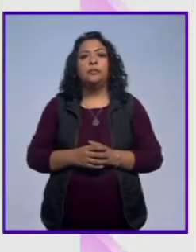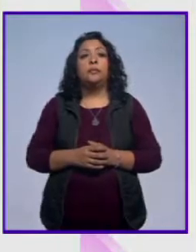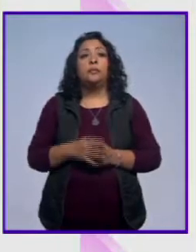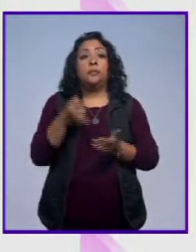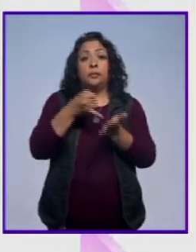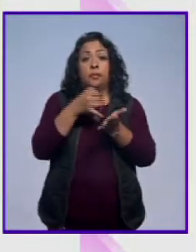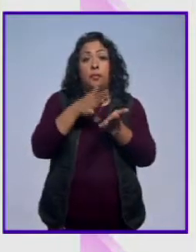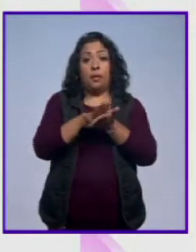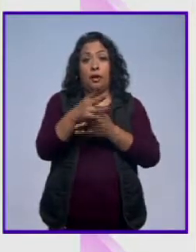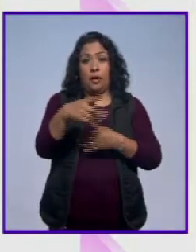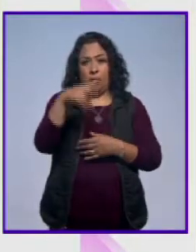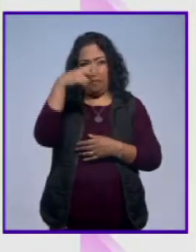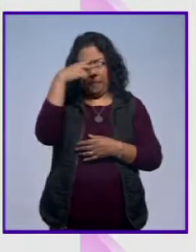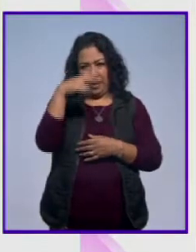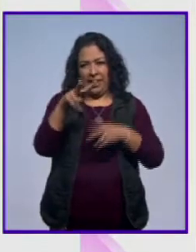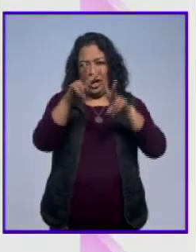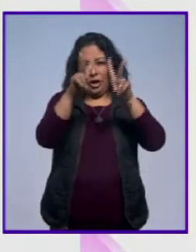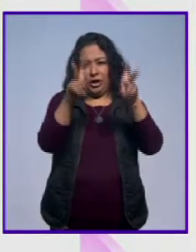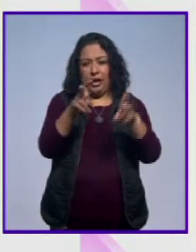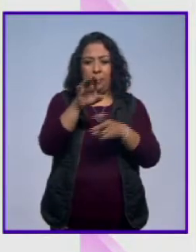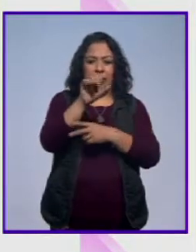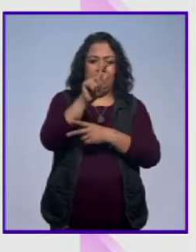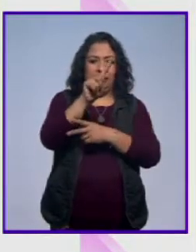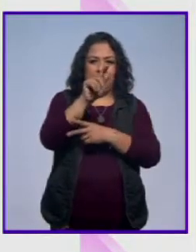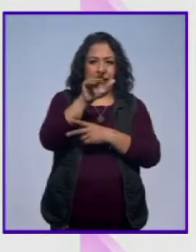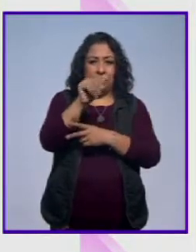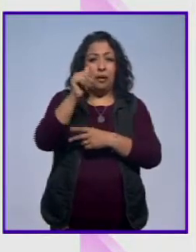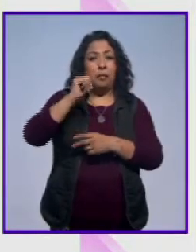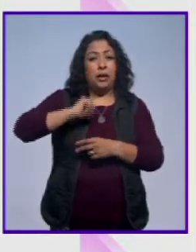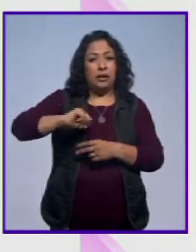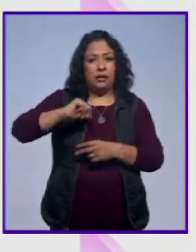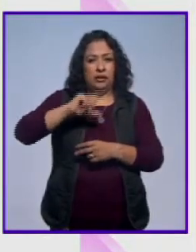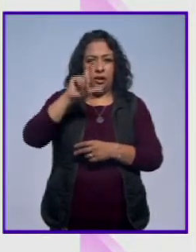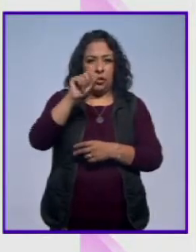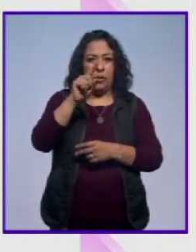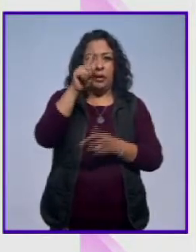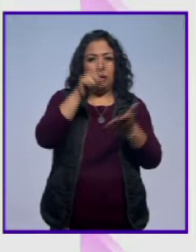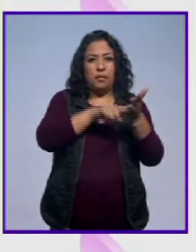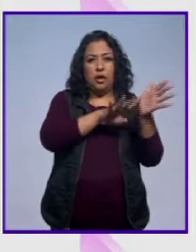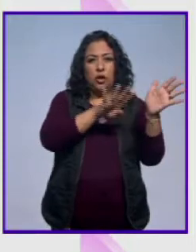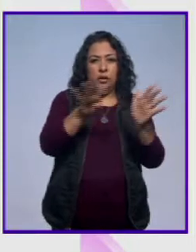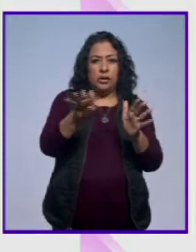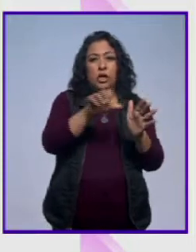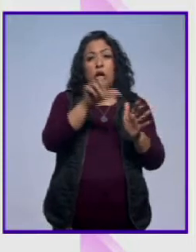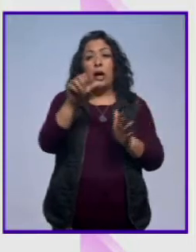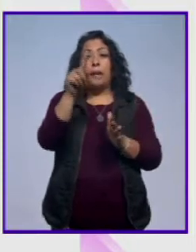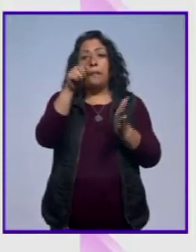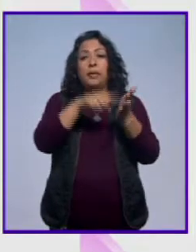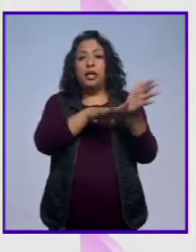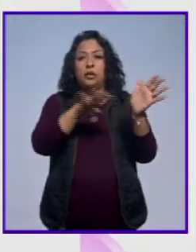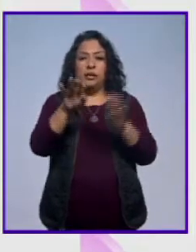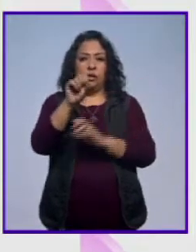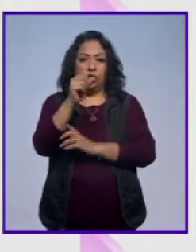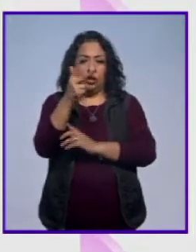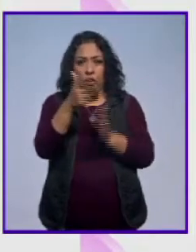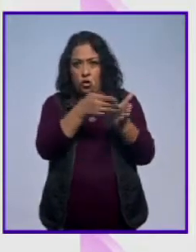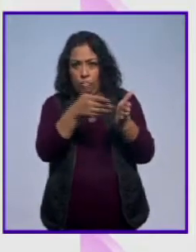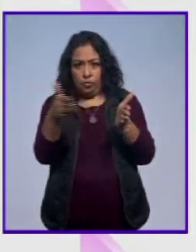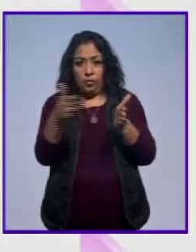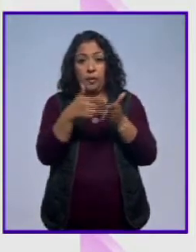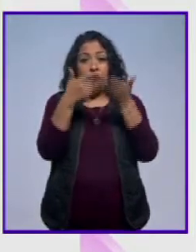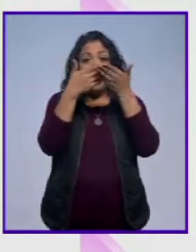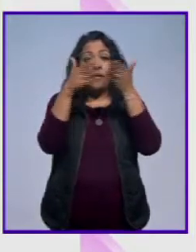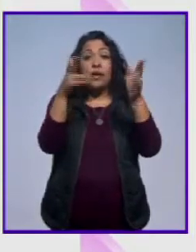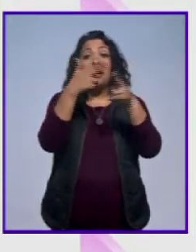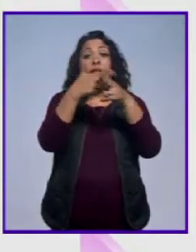Impresiones de México, la estampa y las publicaciones en el siglo XX, 1900-1968, permanecerá